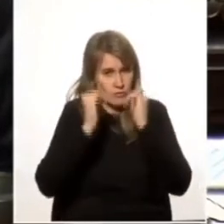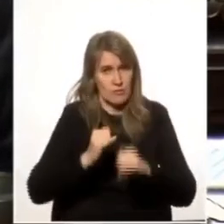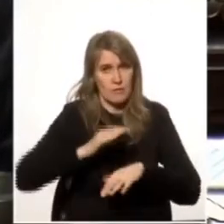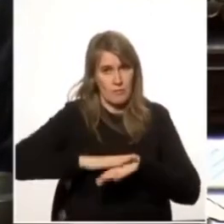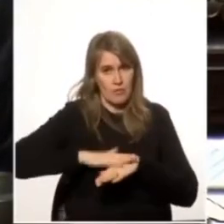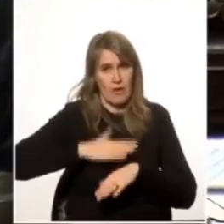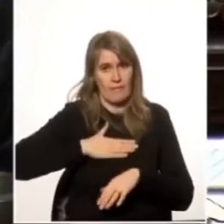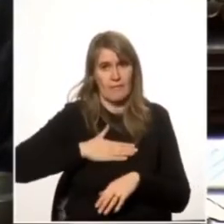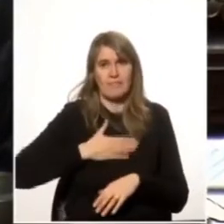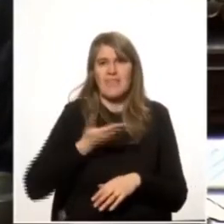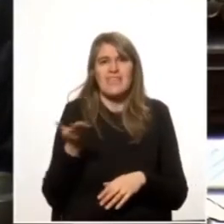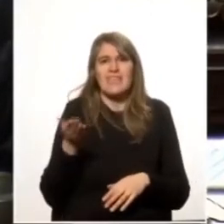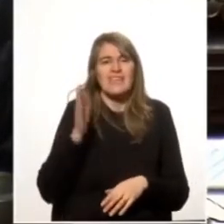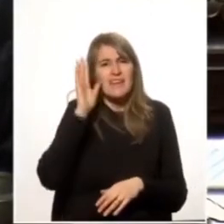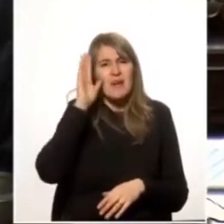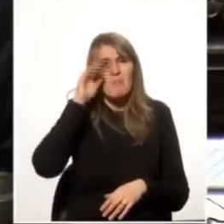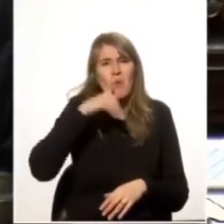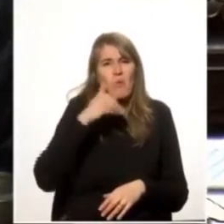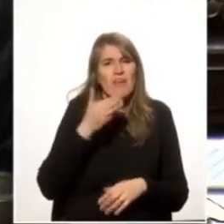episodio.